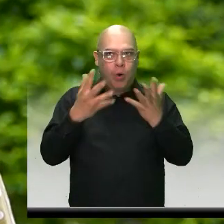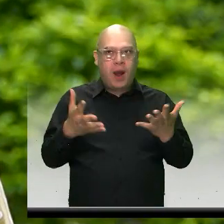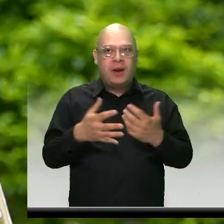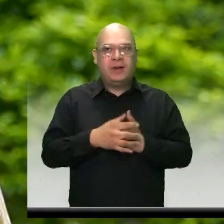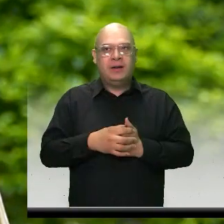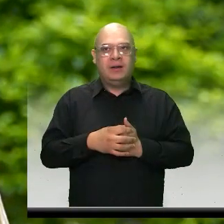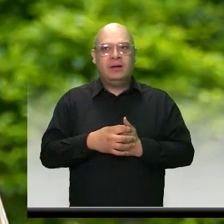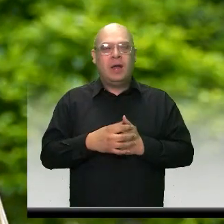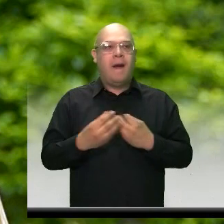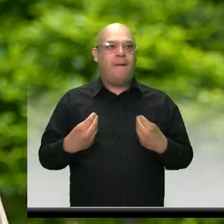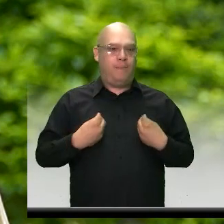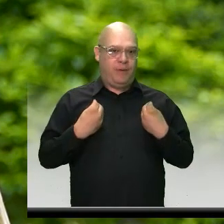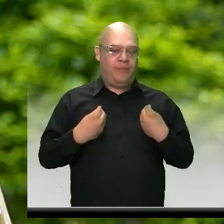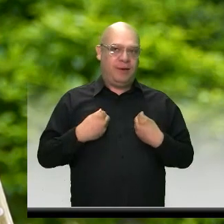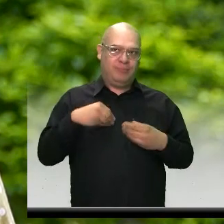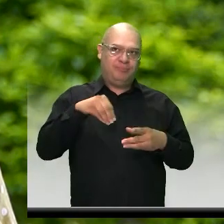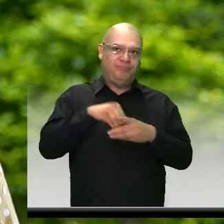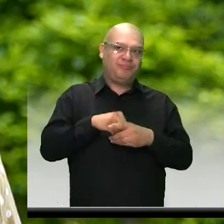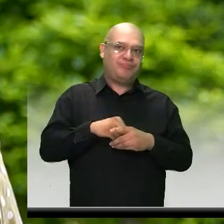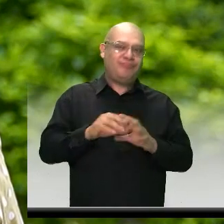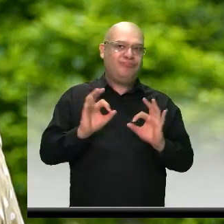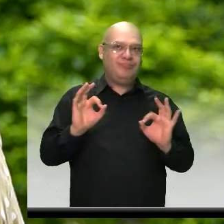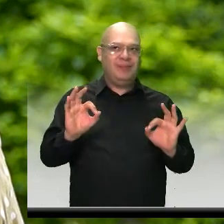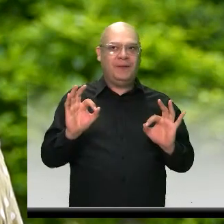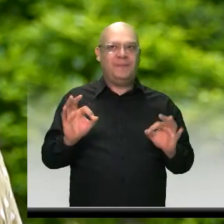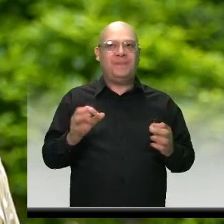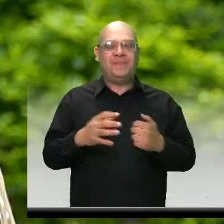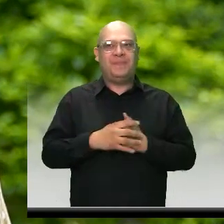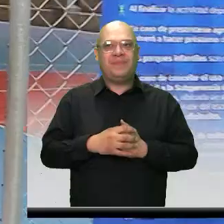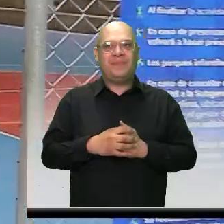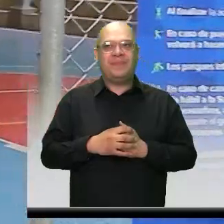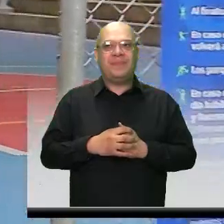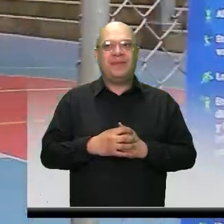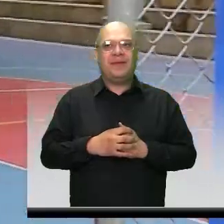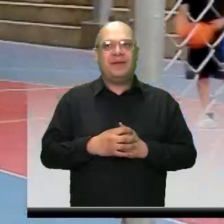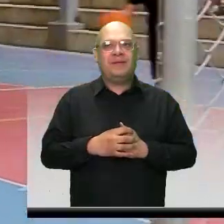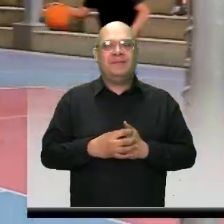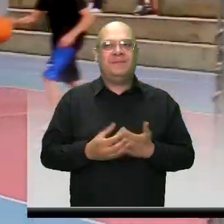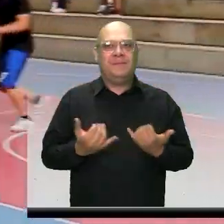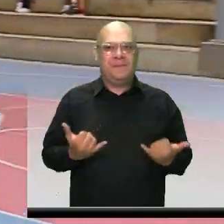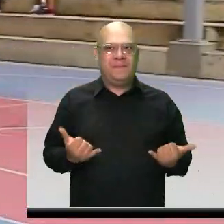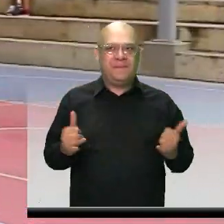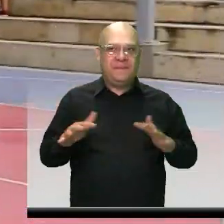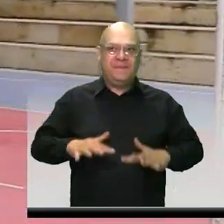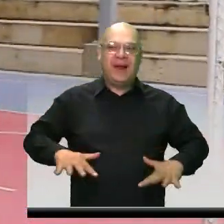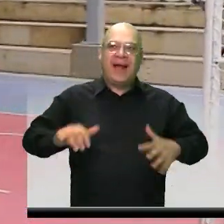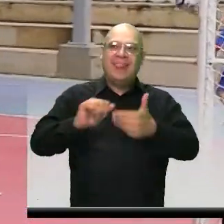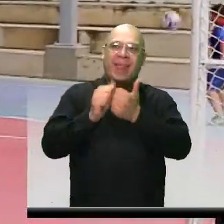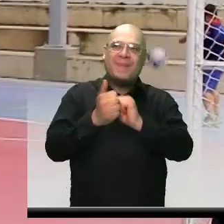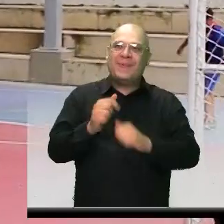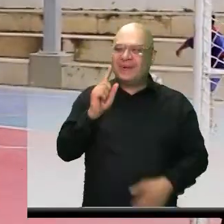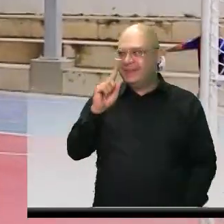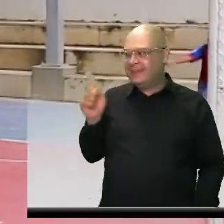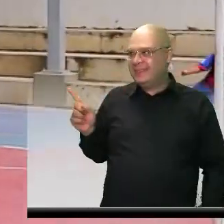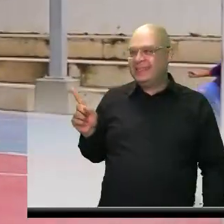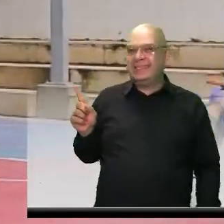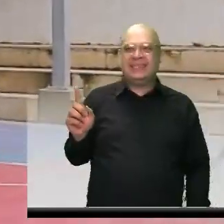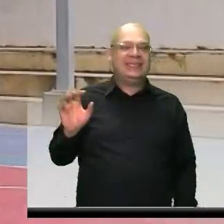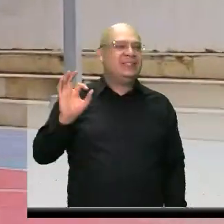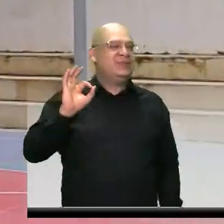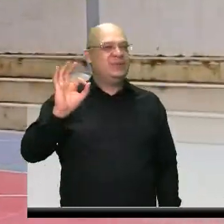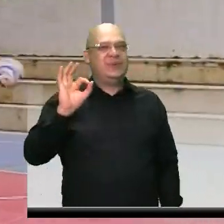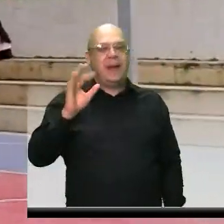vivir pues. Y ahora que nos hicieron el escenario deportivo, mucho, mucho, mucho mejor